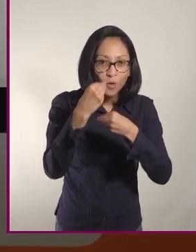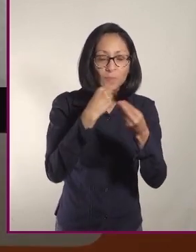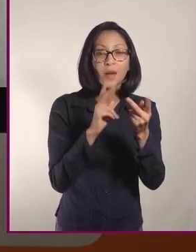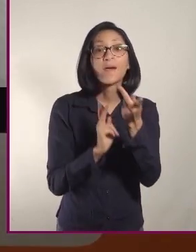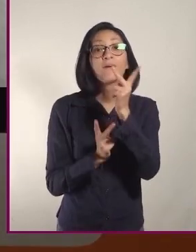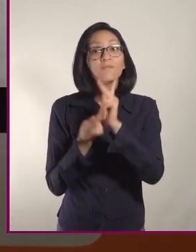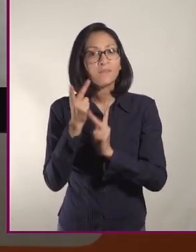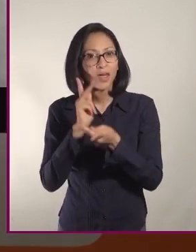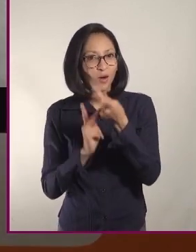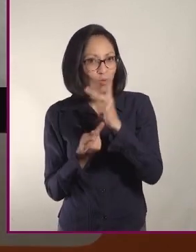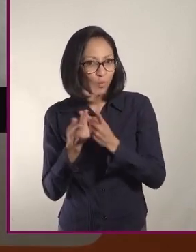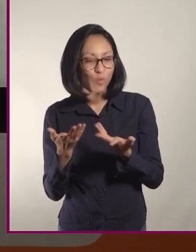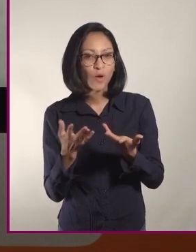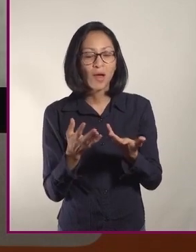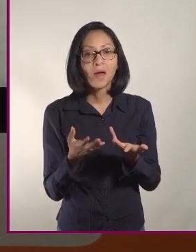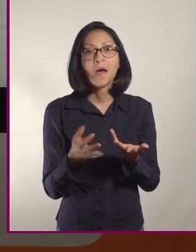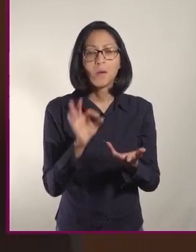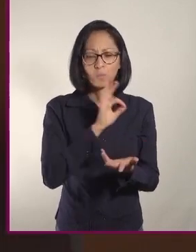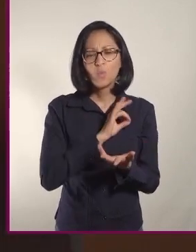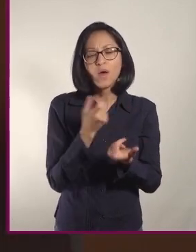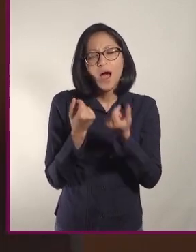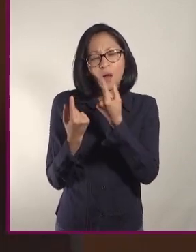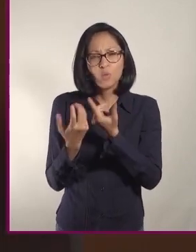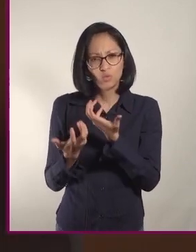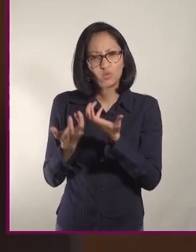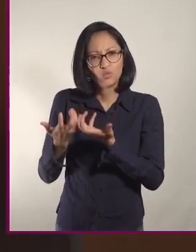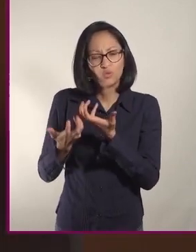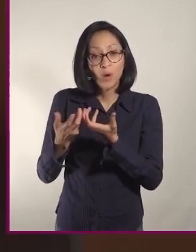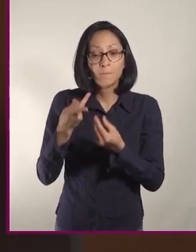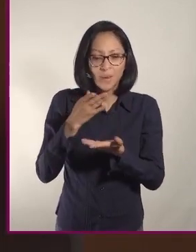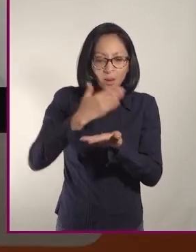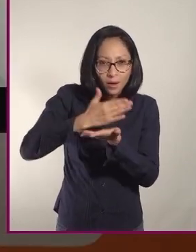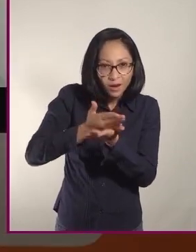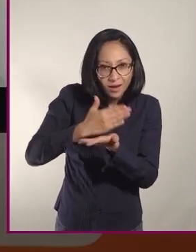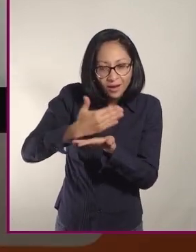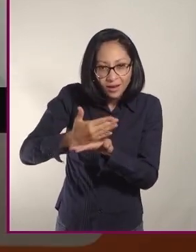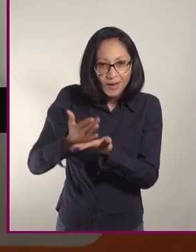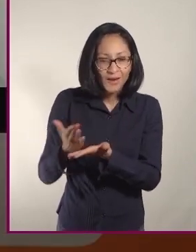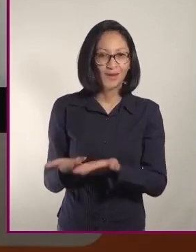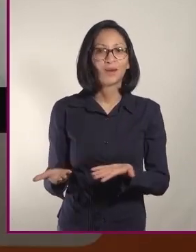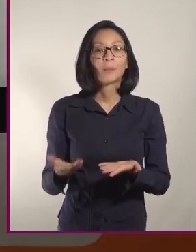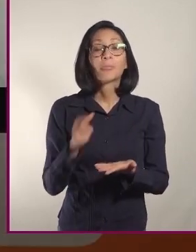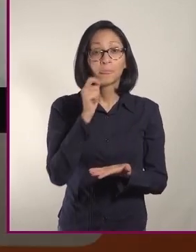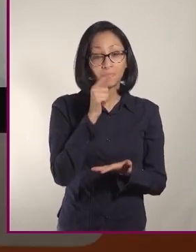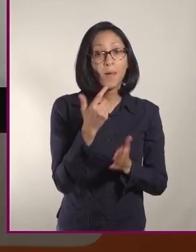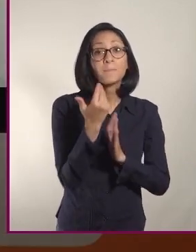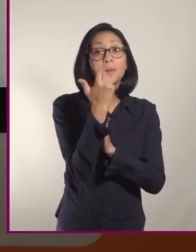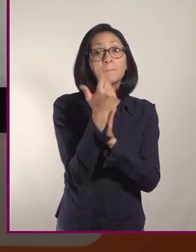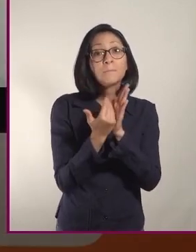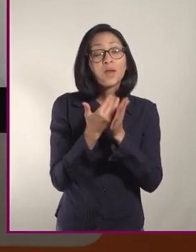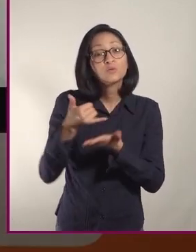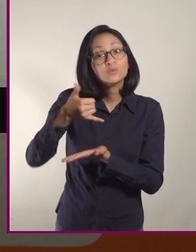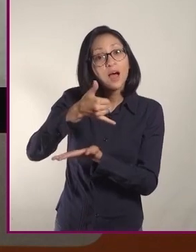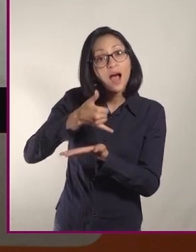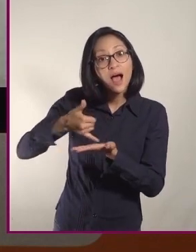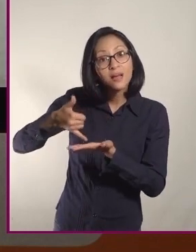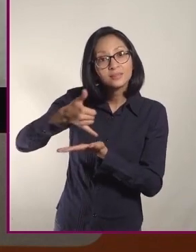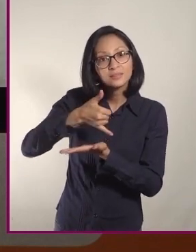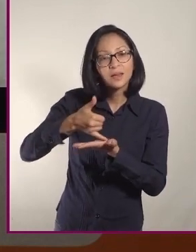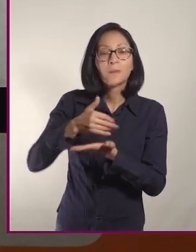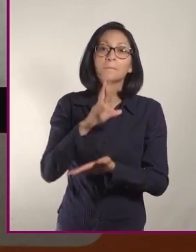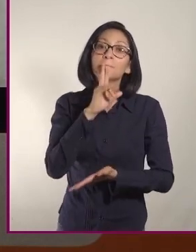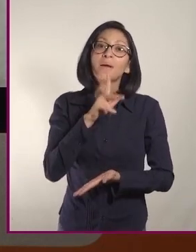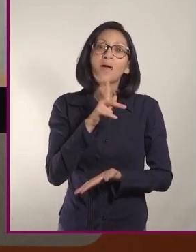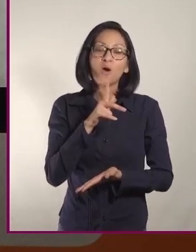Verduras que pueden estar si bien cocidas pero que sean en trozos. Disminuir la cantidad de aceite para freír y más bien